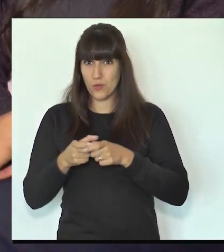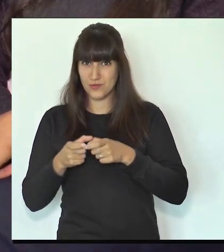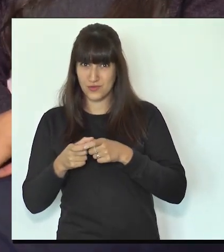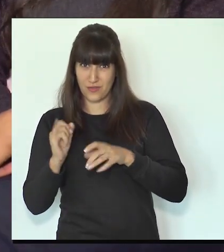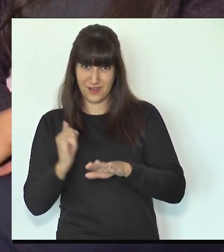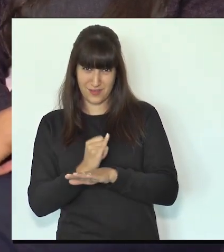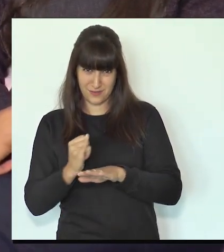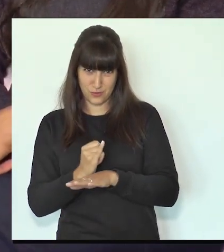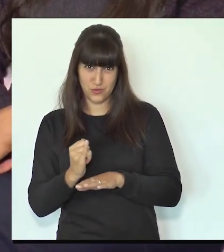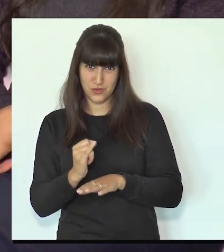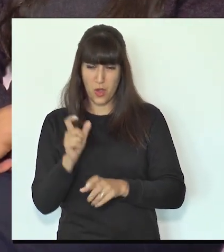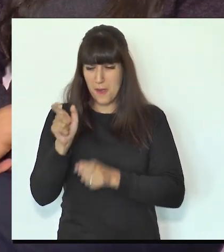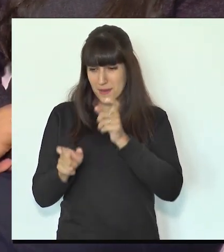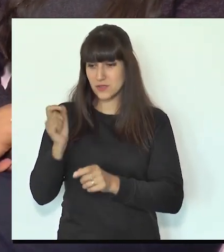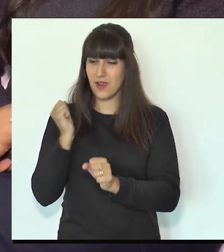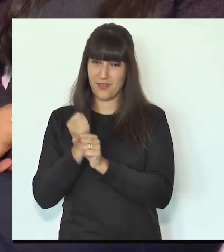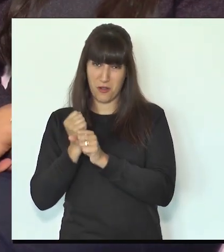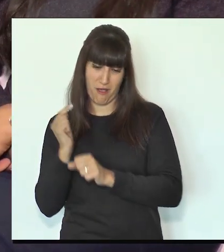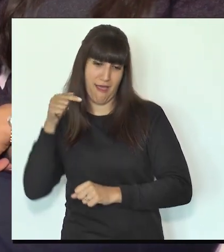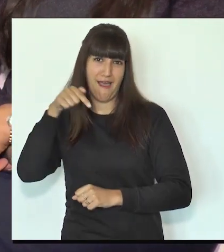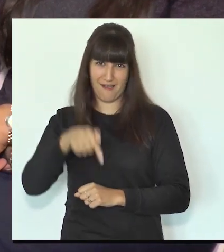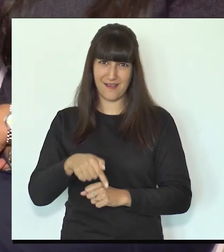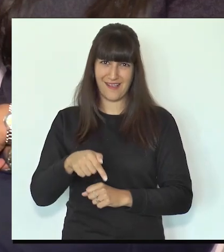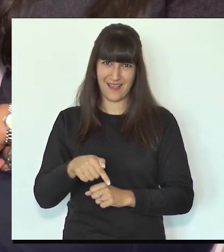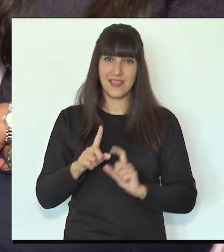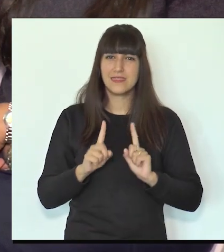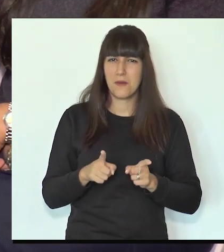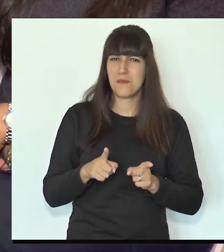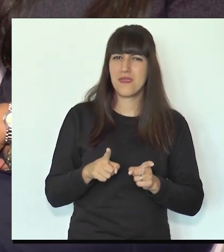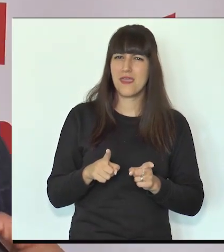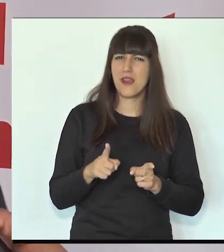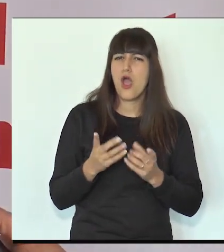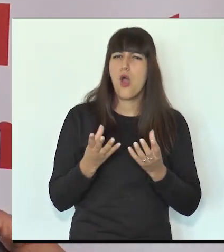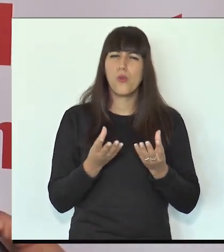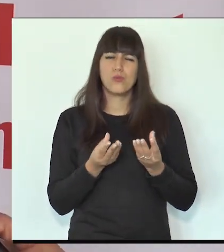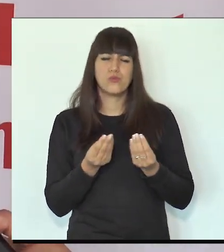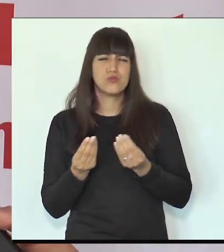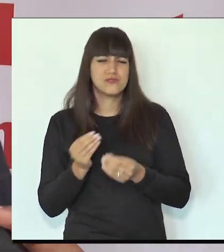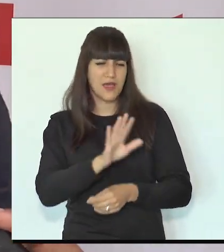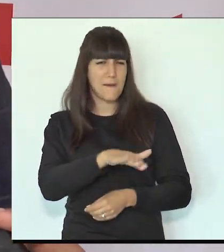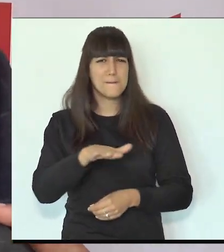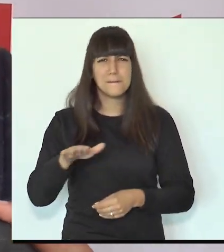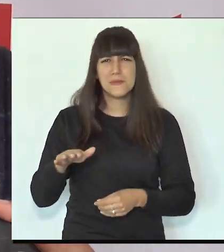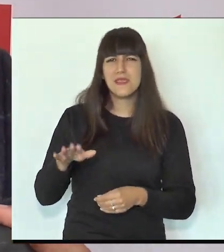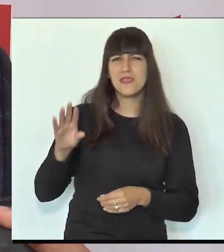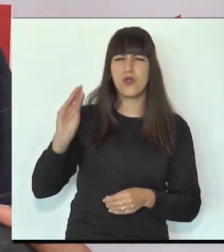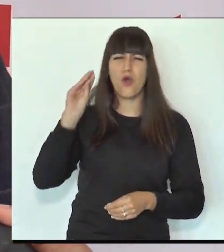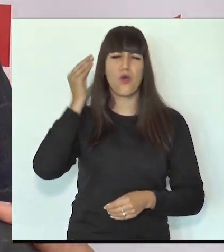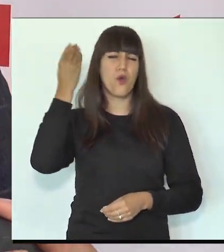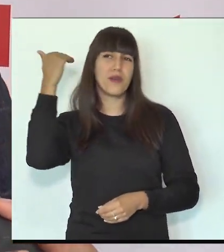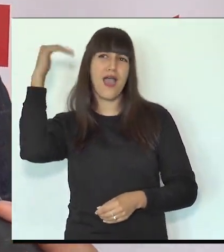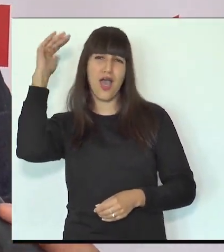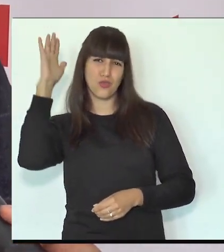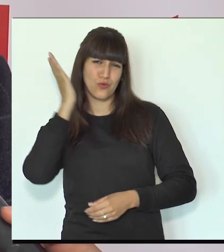comisión de Juana Guerra y de todos los funcionarios que acá están. No nos podemos olvidar que hay muchos chicos, muchos jóvenes y